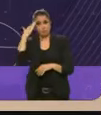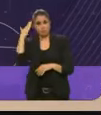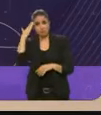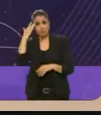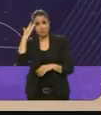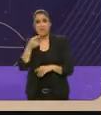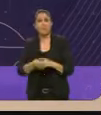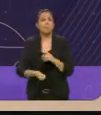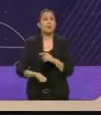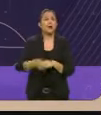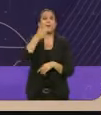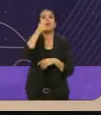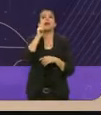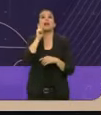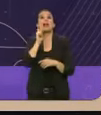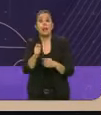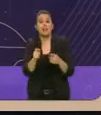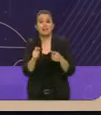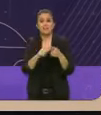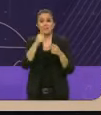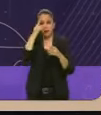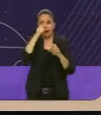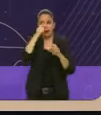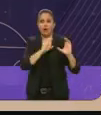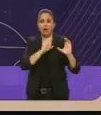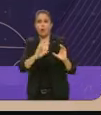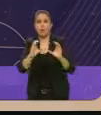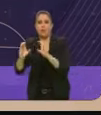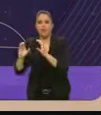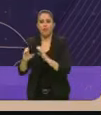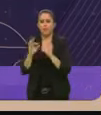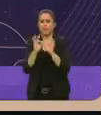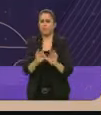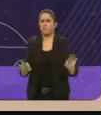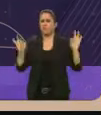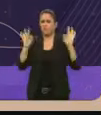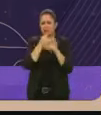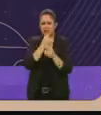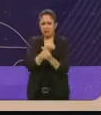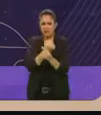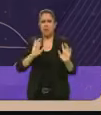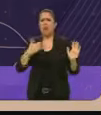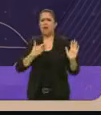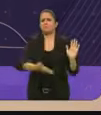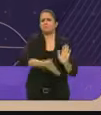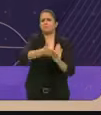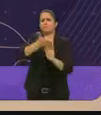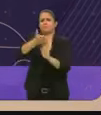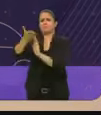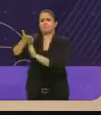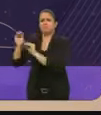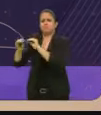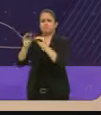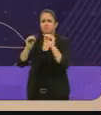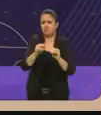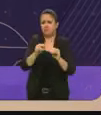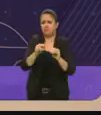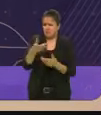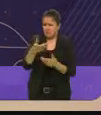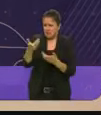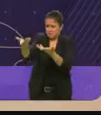y no hemos tenido todavía en algunos cuidados del país. Y eso hay que reconocerlo aunque les cueste.